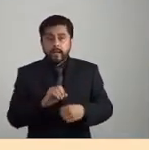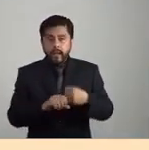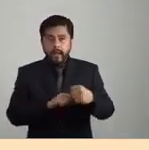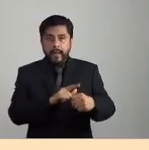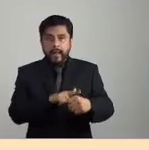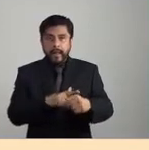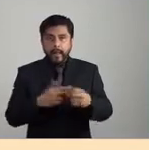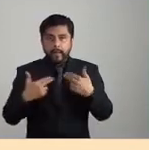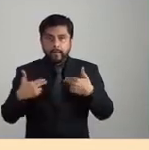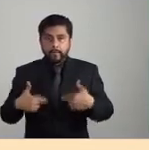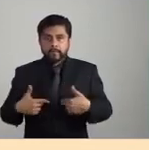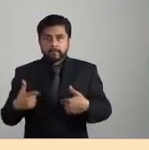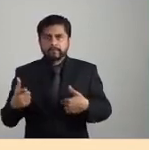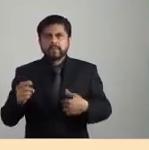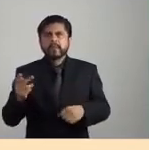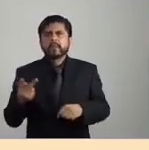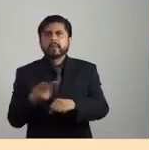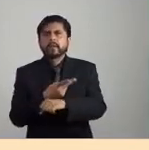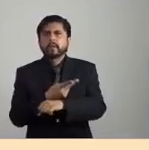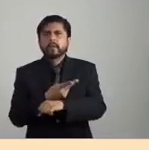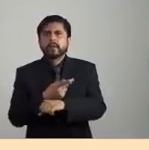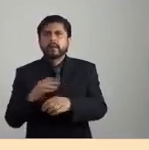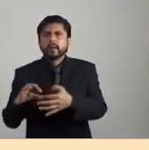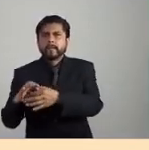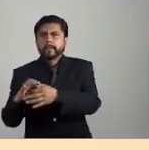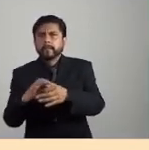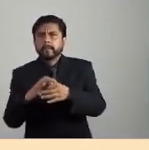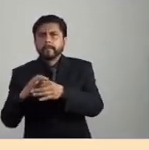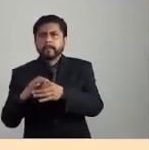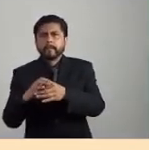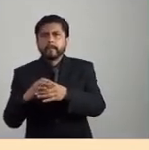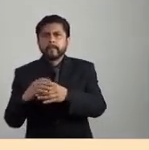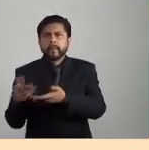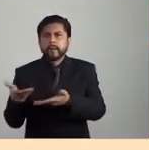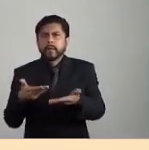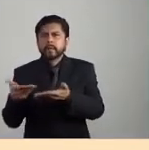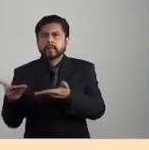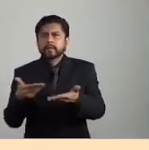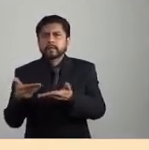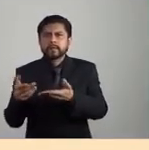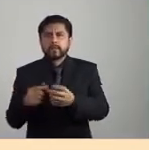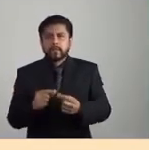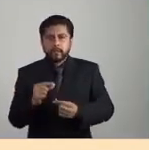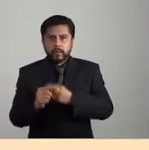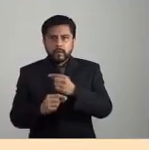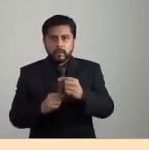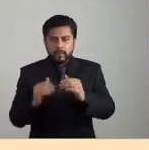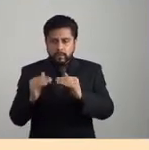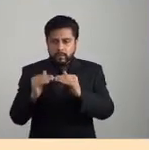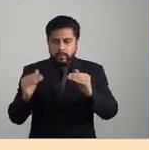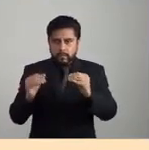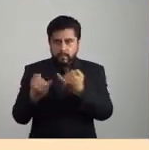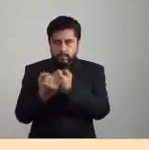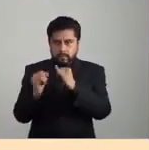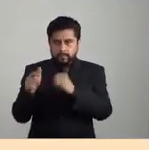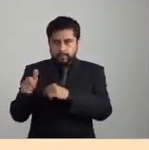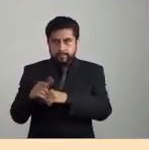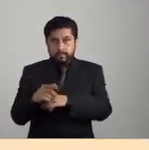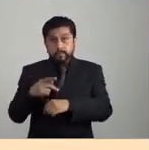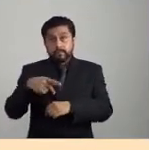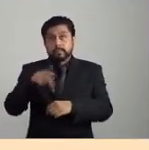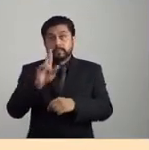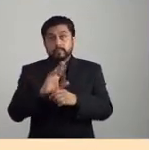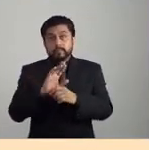serie de interacciones que más o menos tienen cierta capacidad de autorregulación. En la agricultura